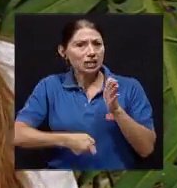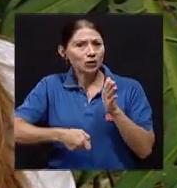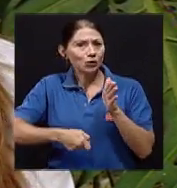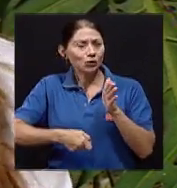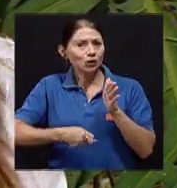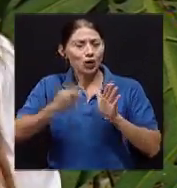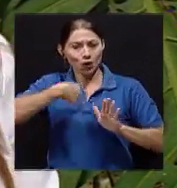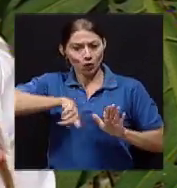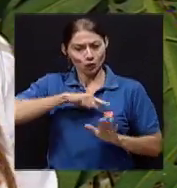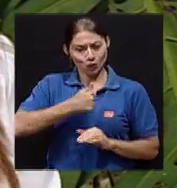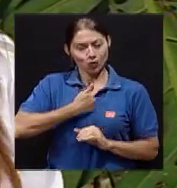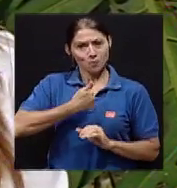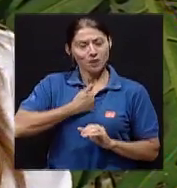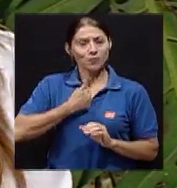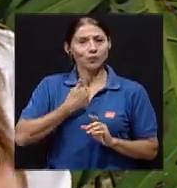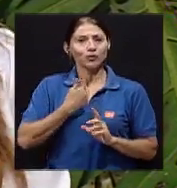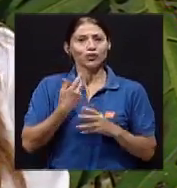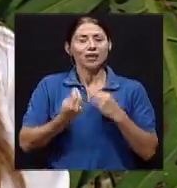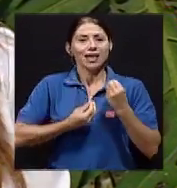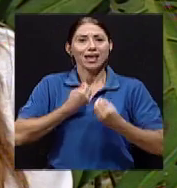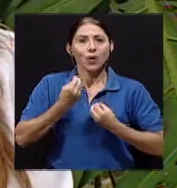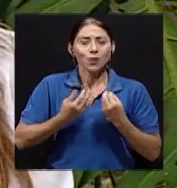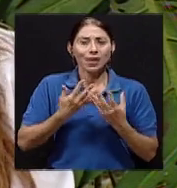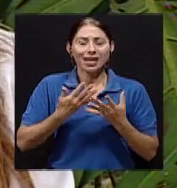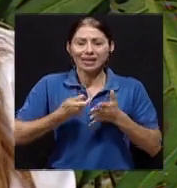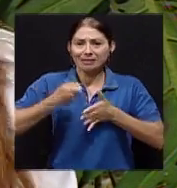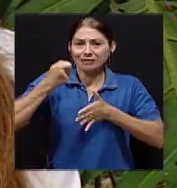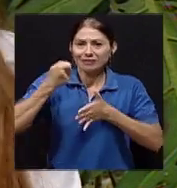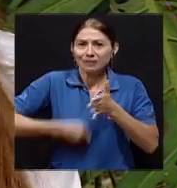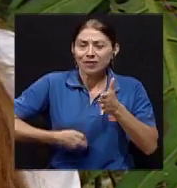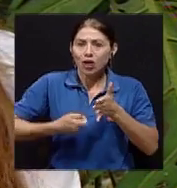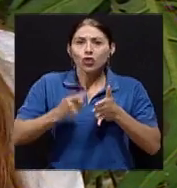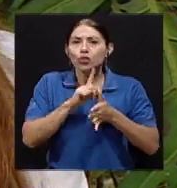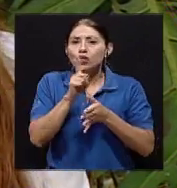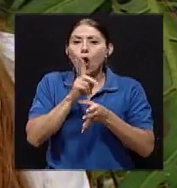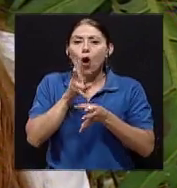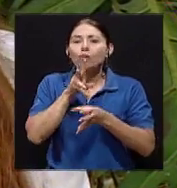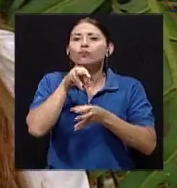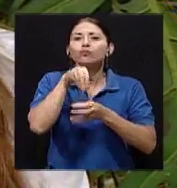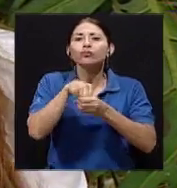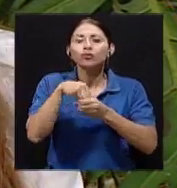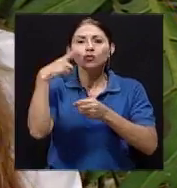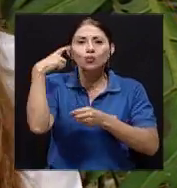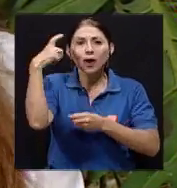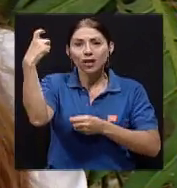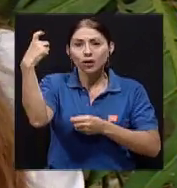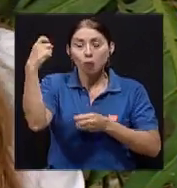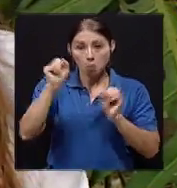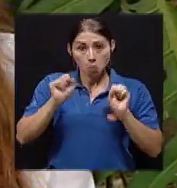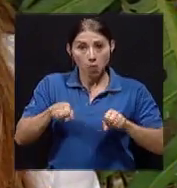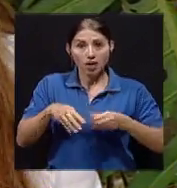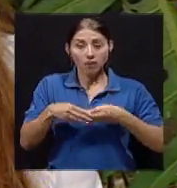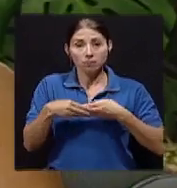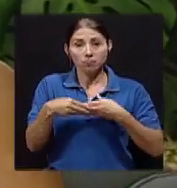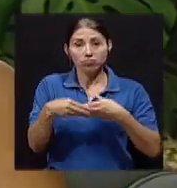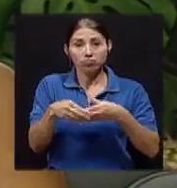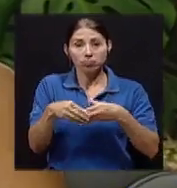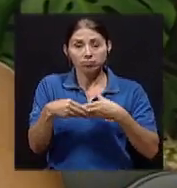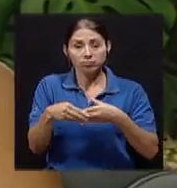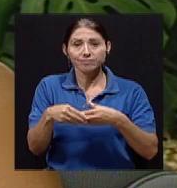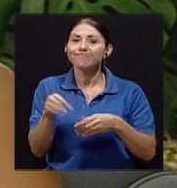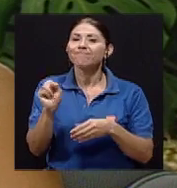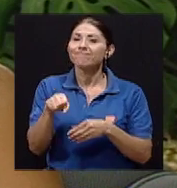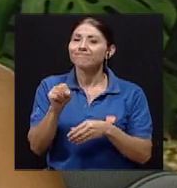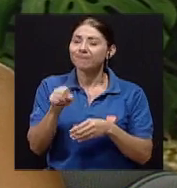decimos, ¿verdad? Nos echamos carbón y no somos también partícipes de ese sueño. ¿sería conveniente ser flexibles también? Claro,